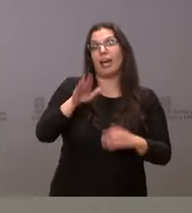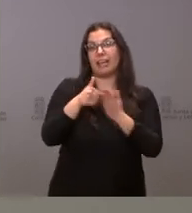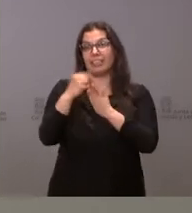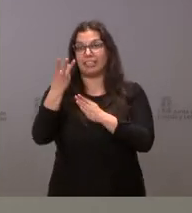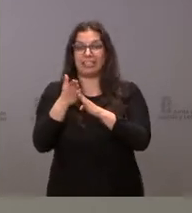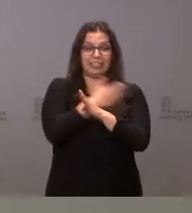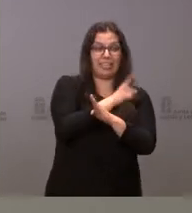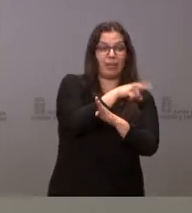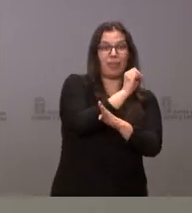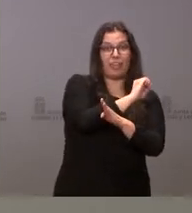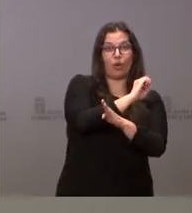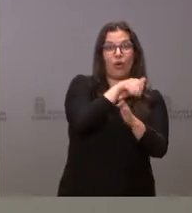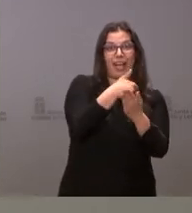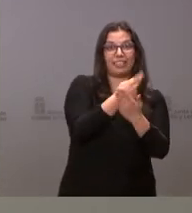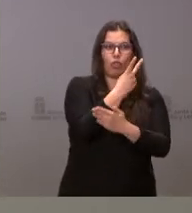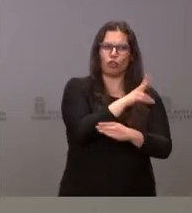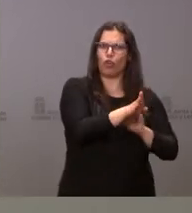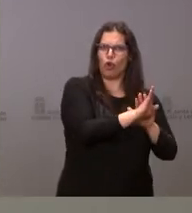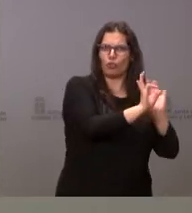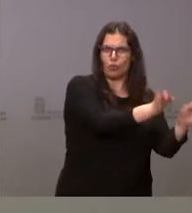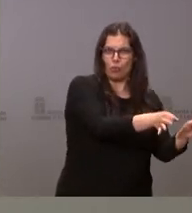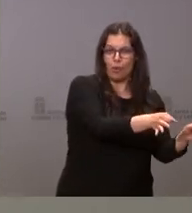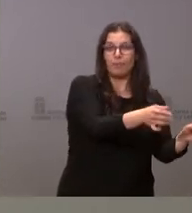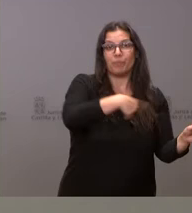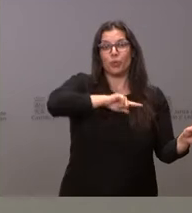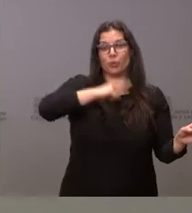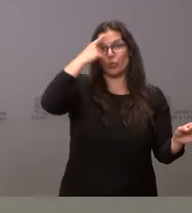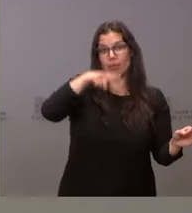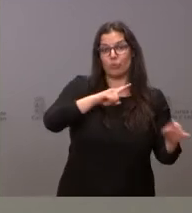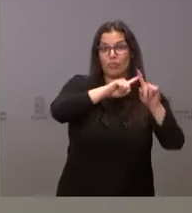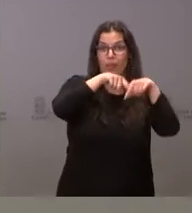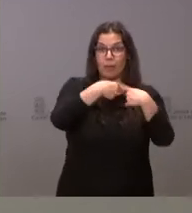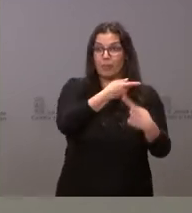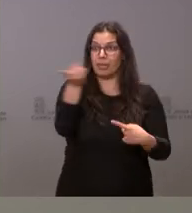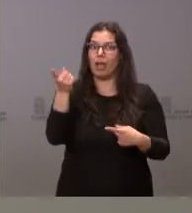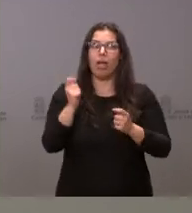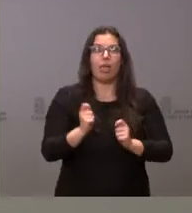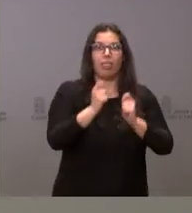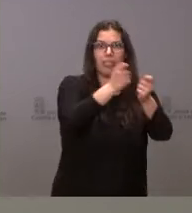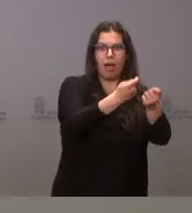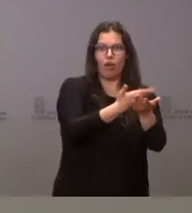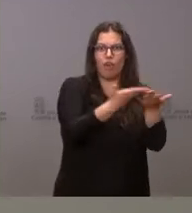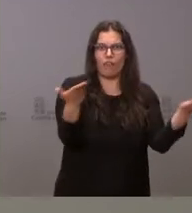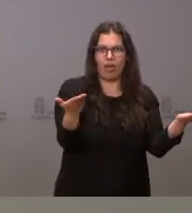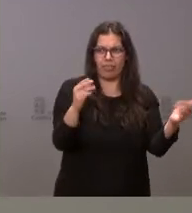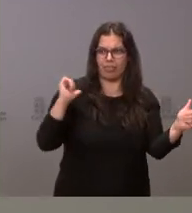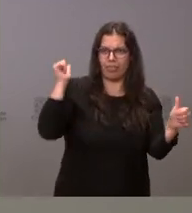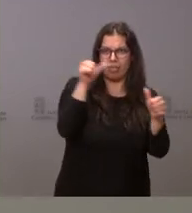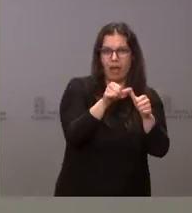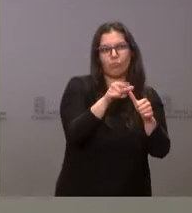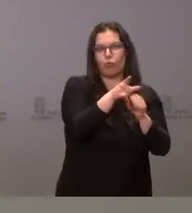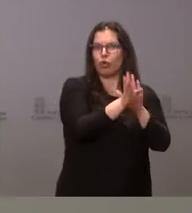van a seguir ofreciendo este servicio. Porque éramos conscientes también de que las familias han confiado en estos centros durante estos años.